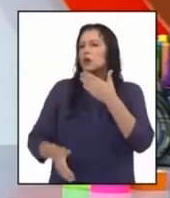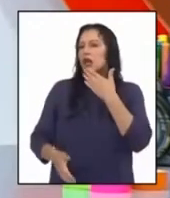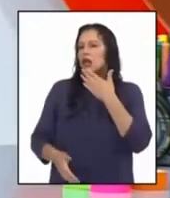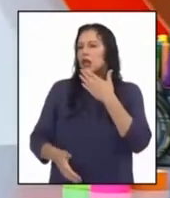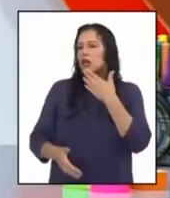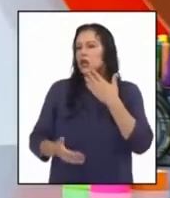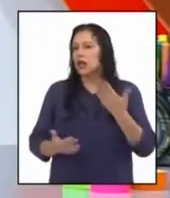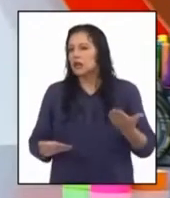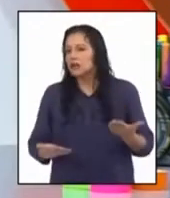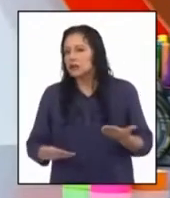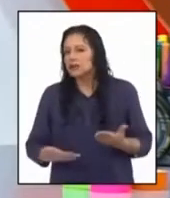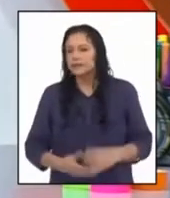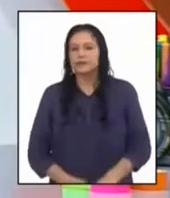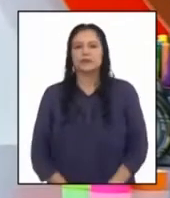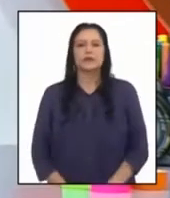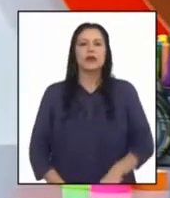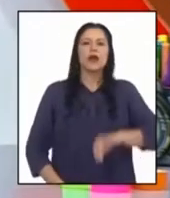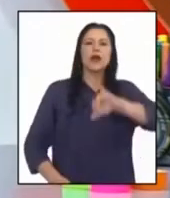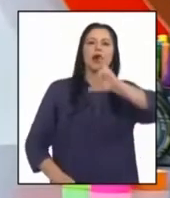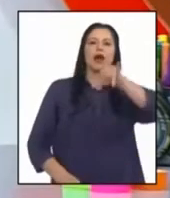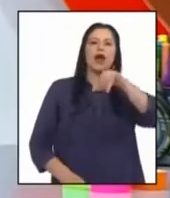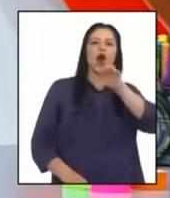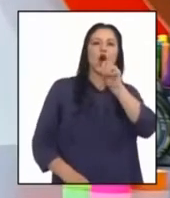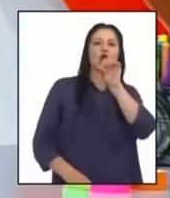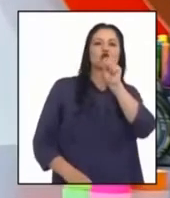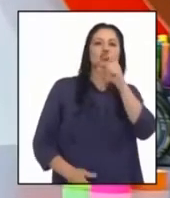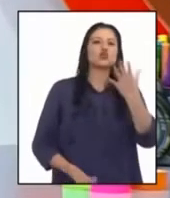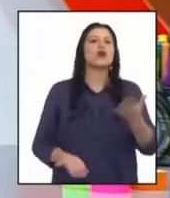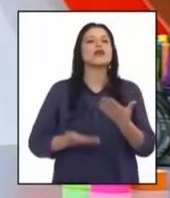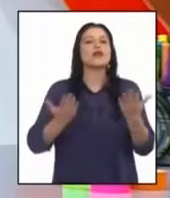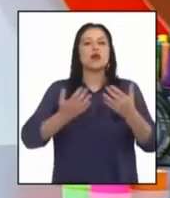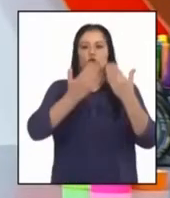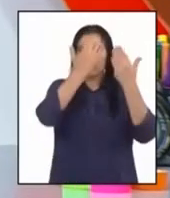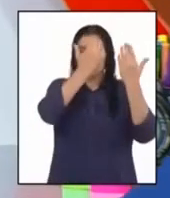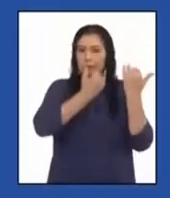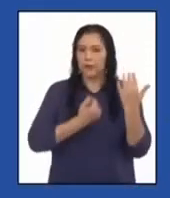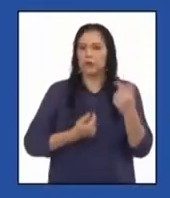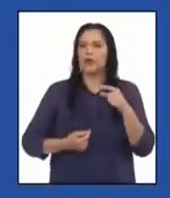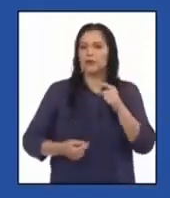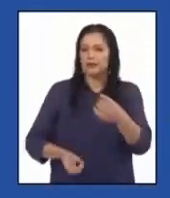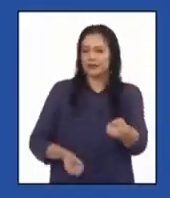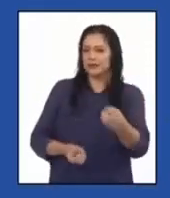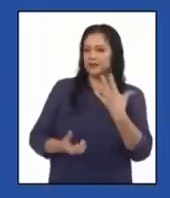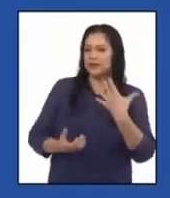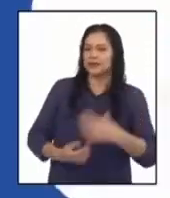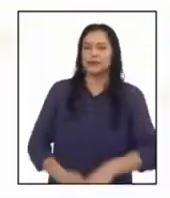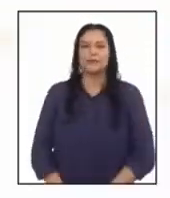parte de Josué de Piura. Él nos dice lo siguiente.